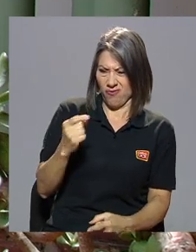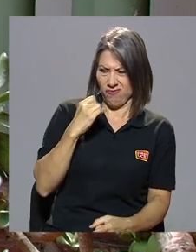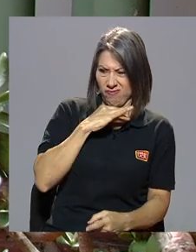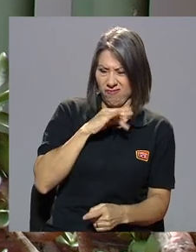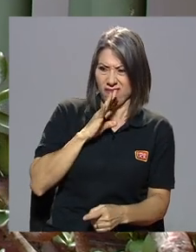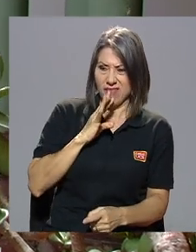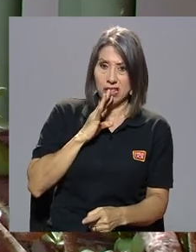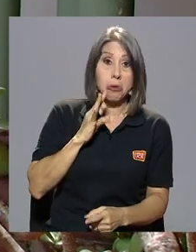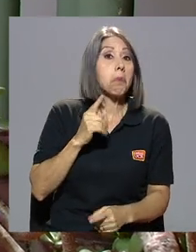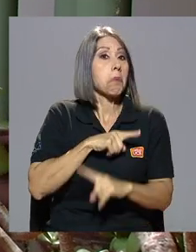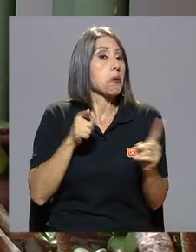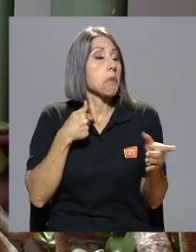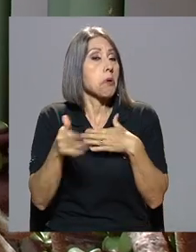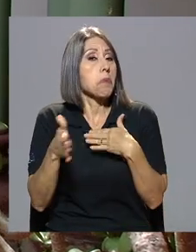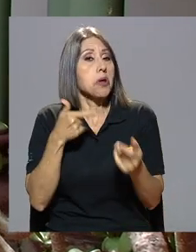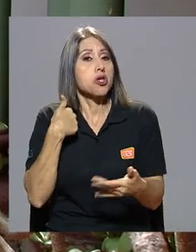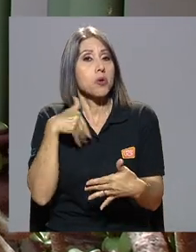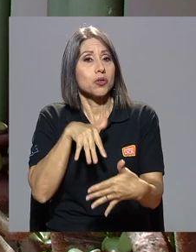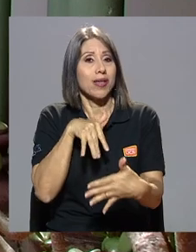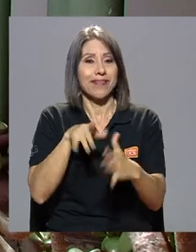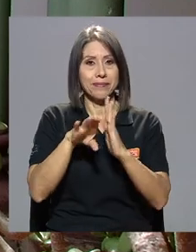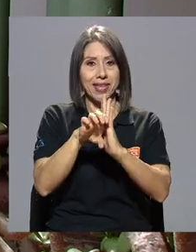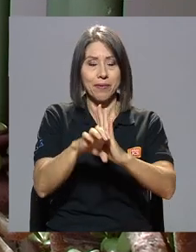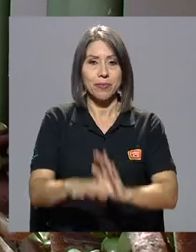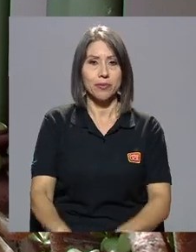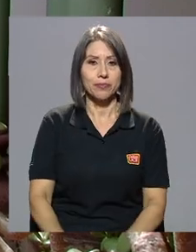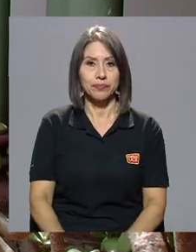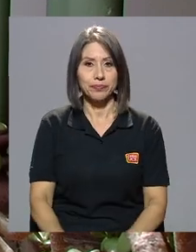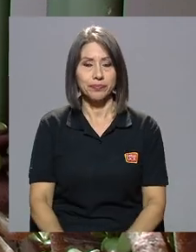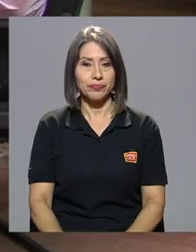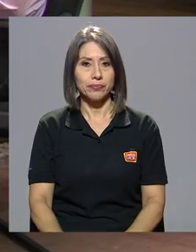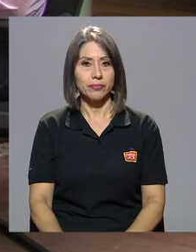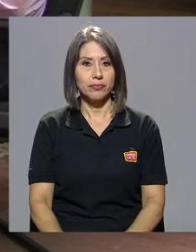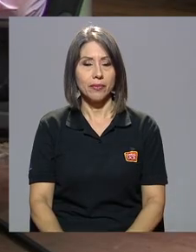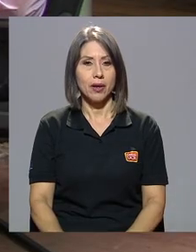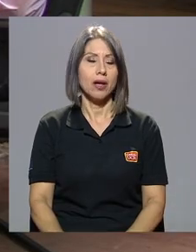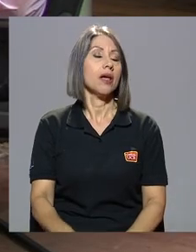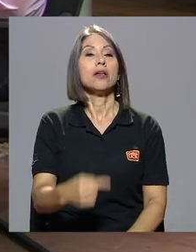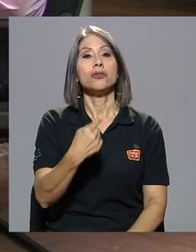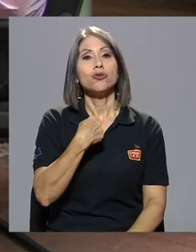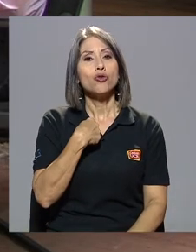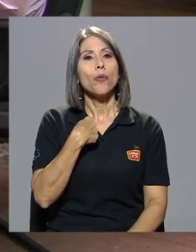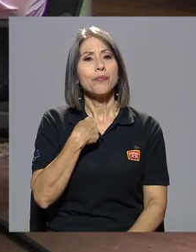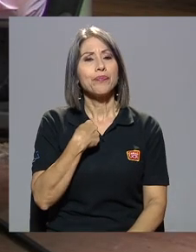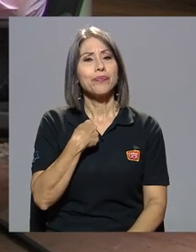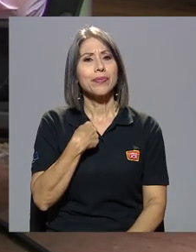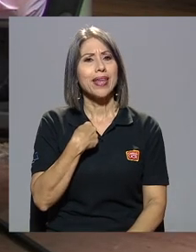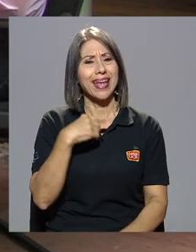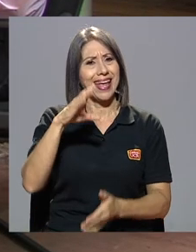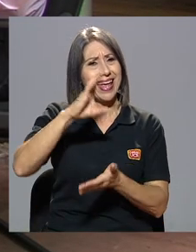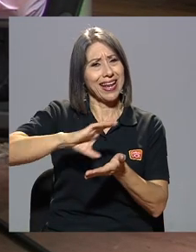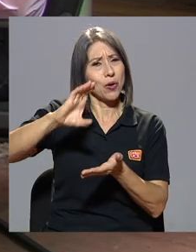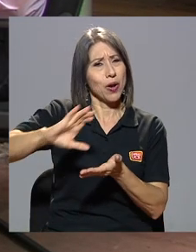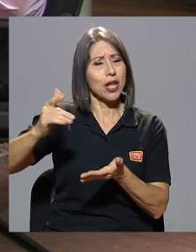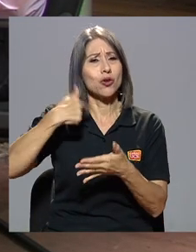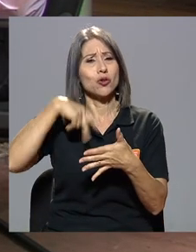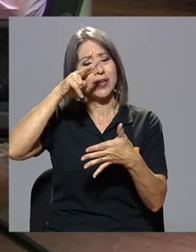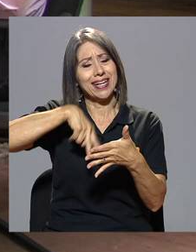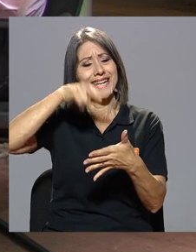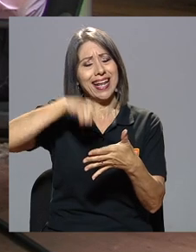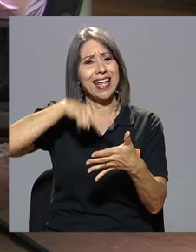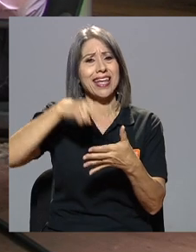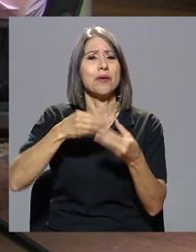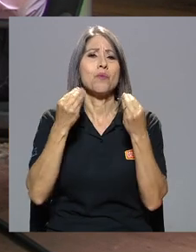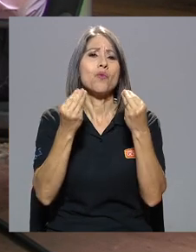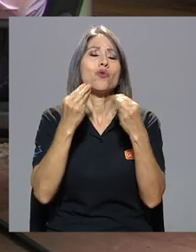niño y yo los estudiaba. Le voy a dar un ejemplo. ejemplo, yo estuve leyendo en el colegio